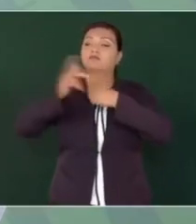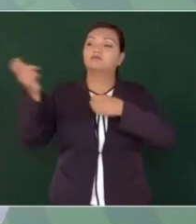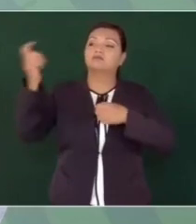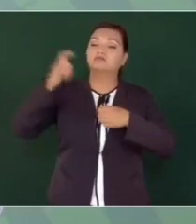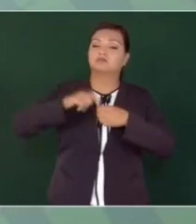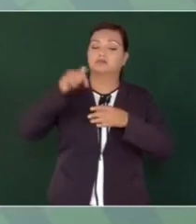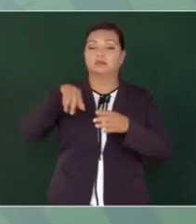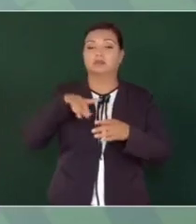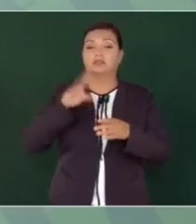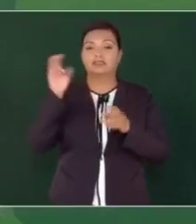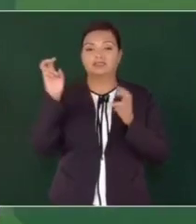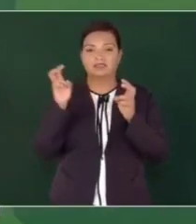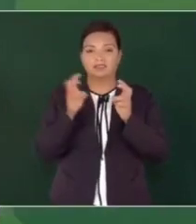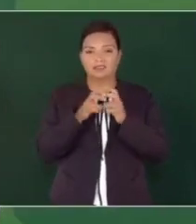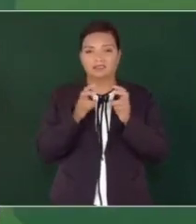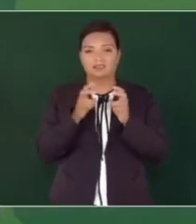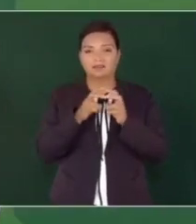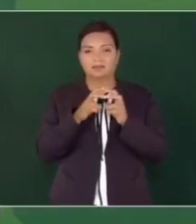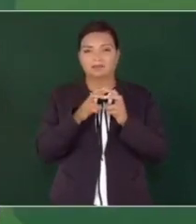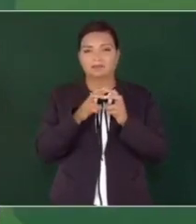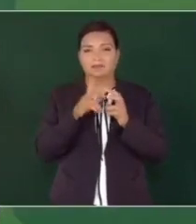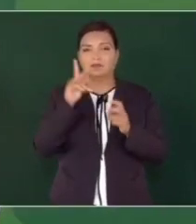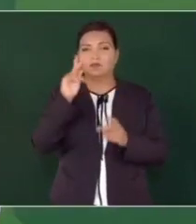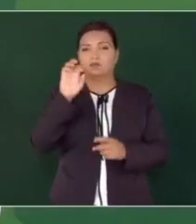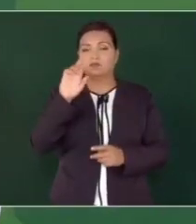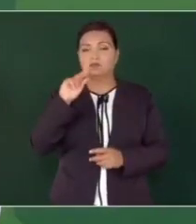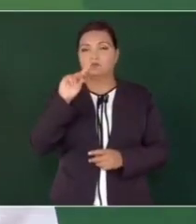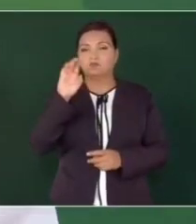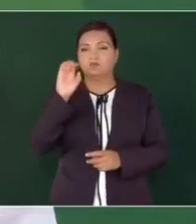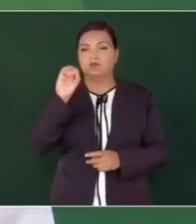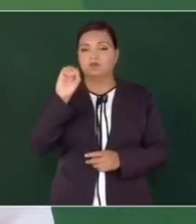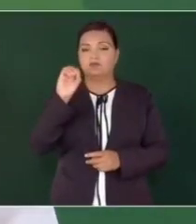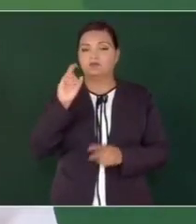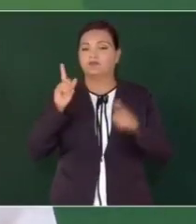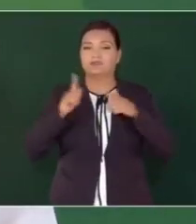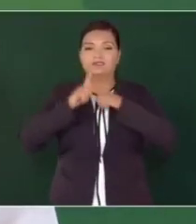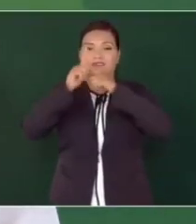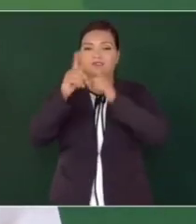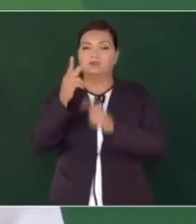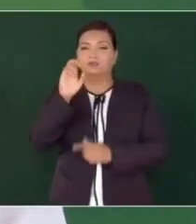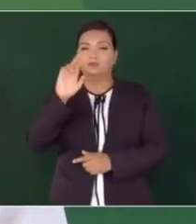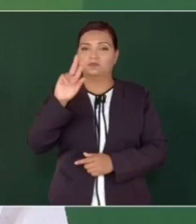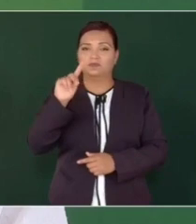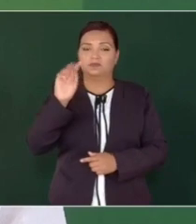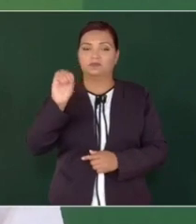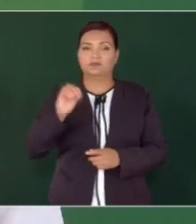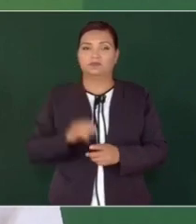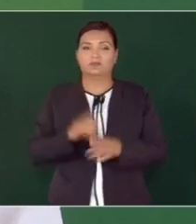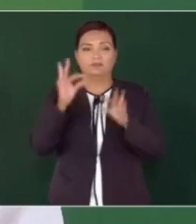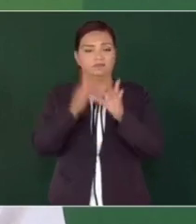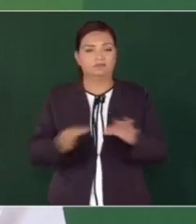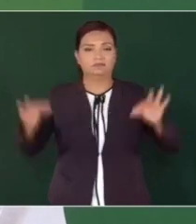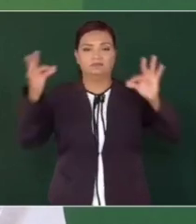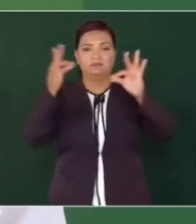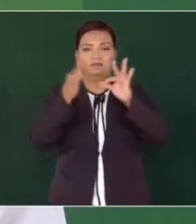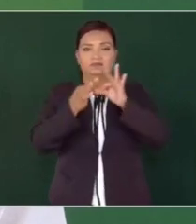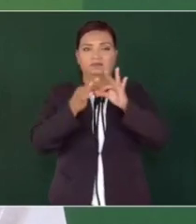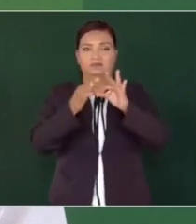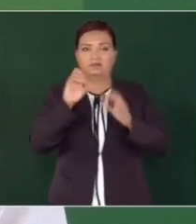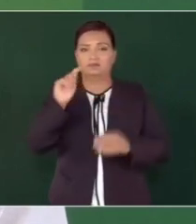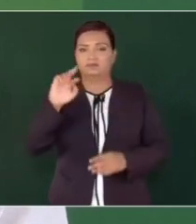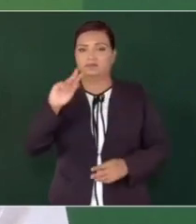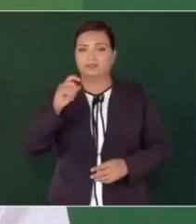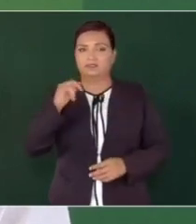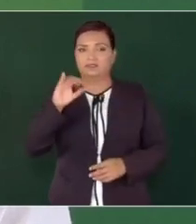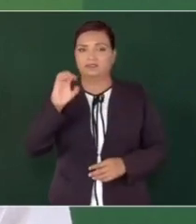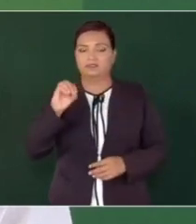Y Tampico era un puerto y sigue siendo importantísimo, estratégico.